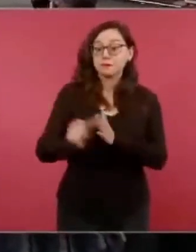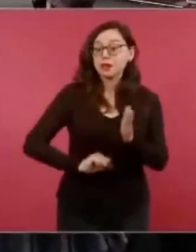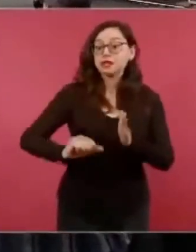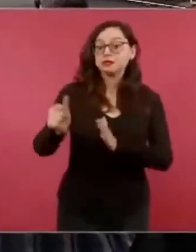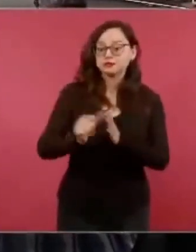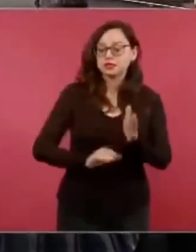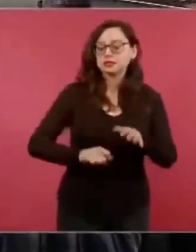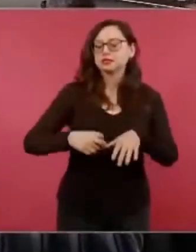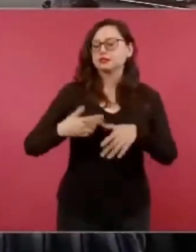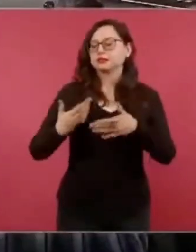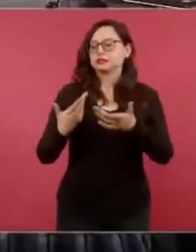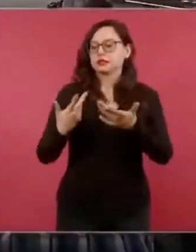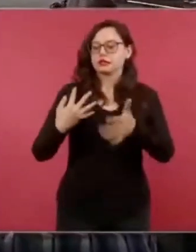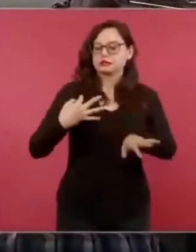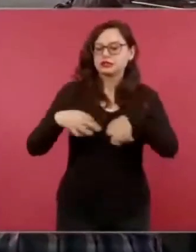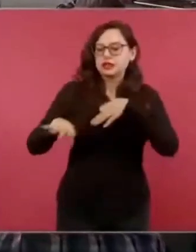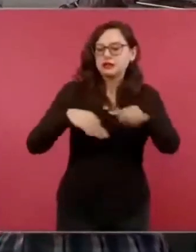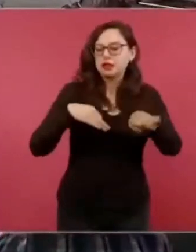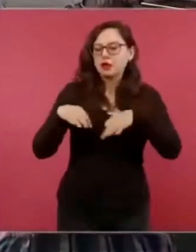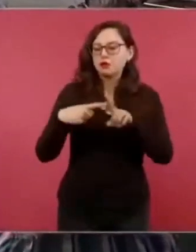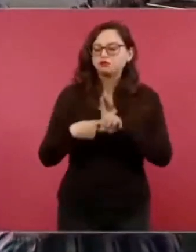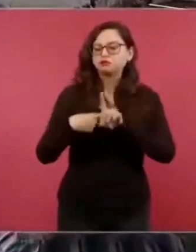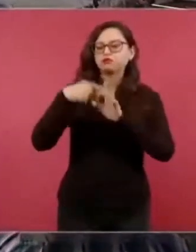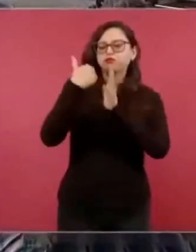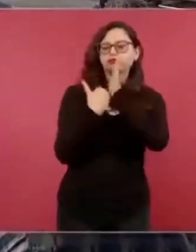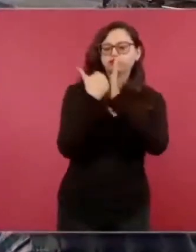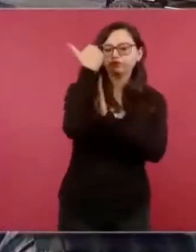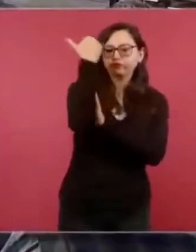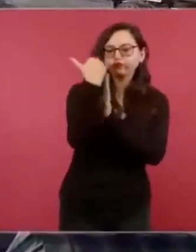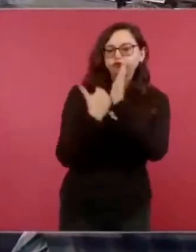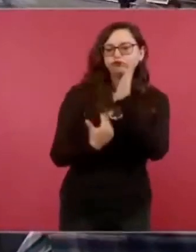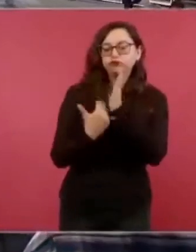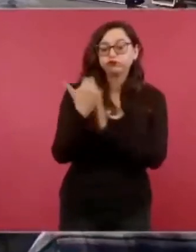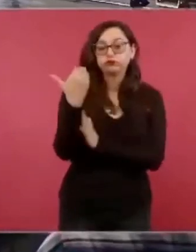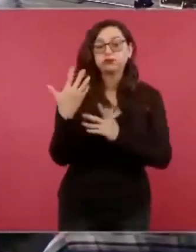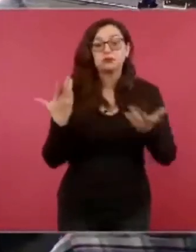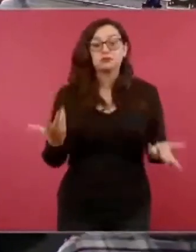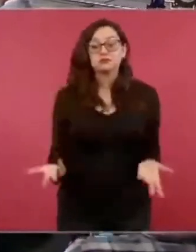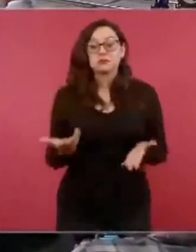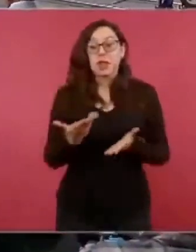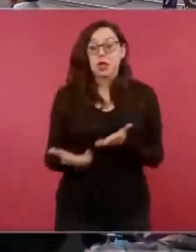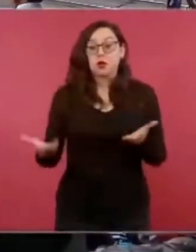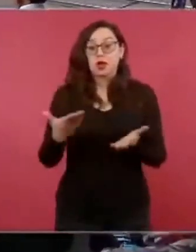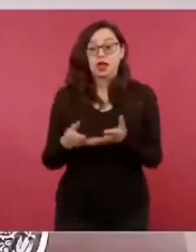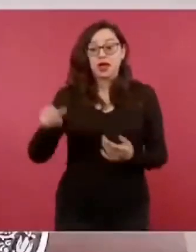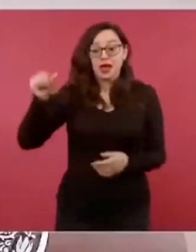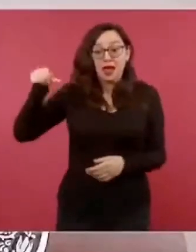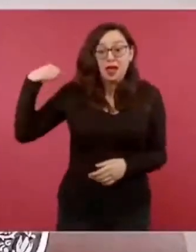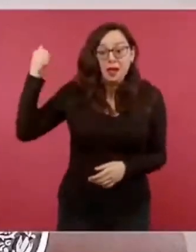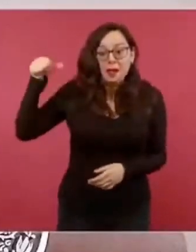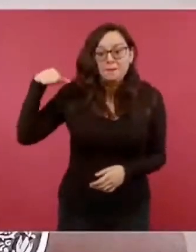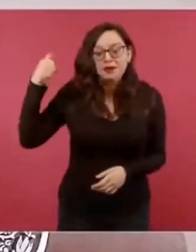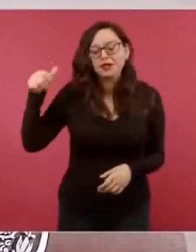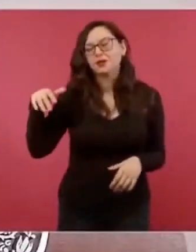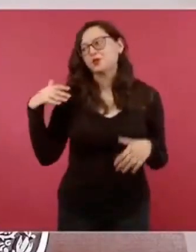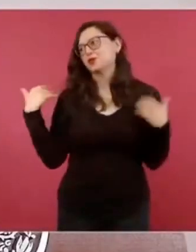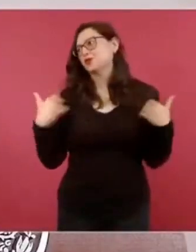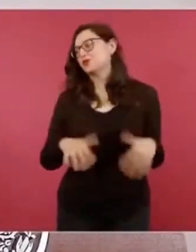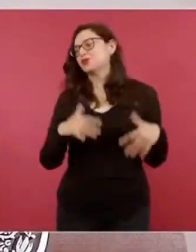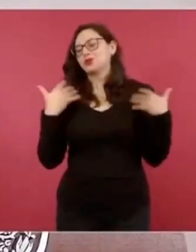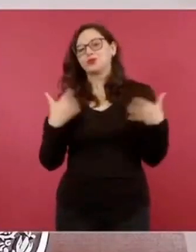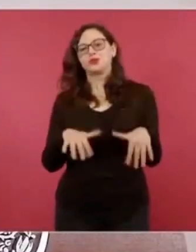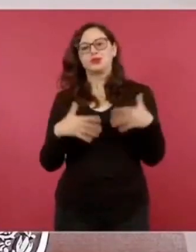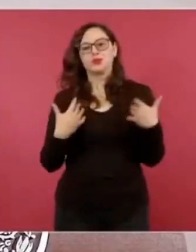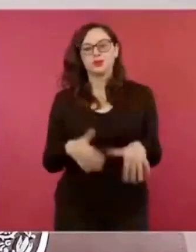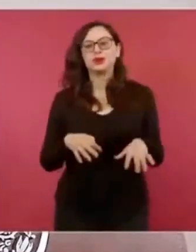es el seis meses de cada mes. Y este abril fue un mes verdaderamente extraordinario en recuperación